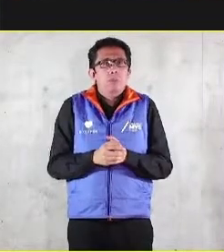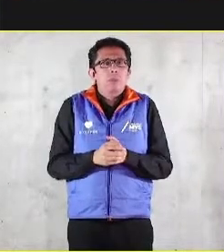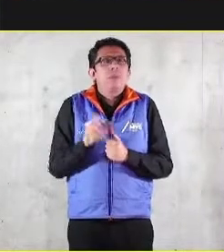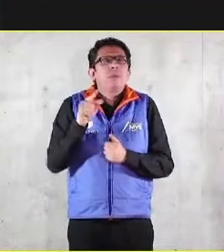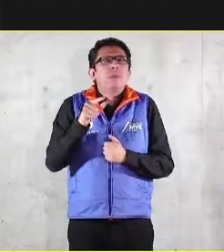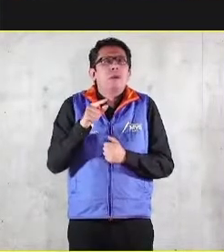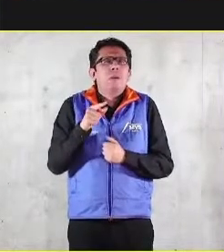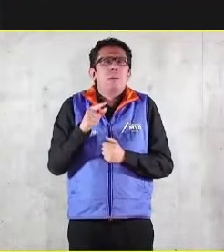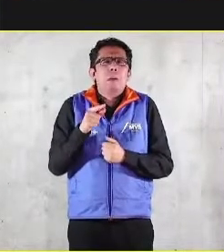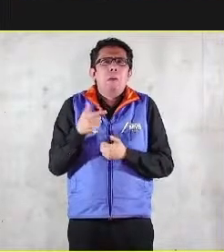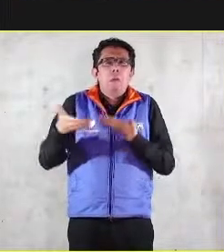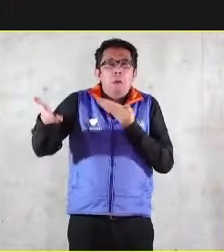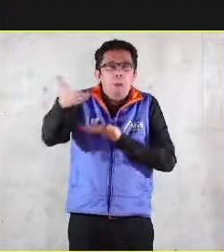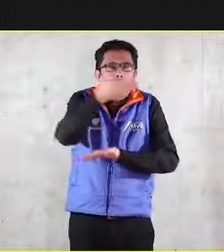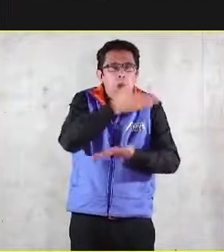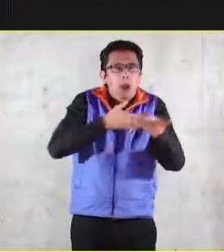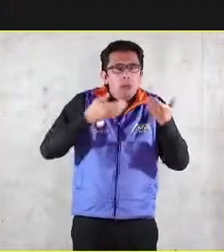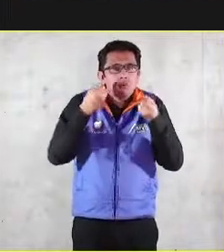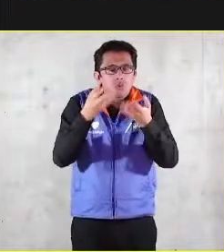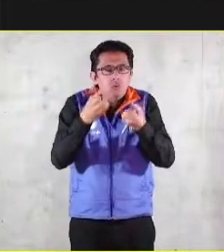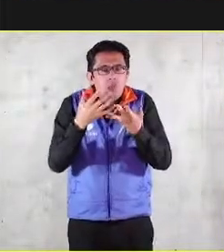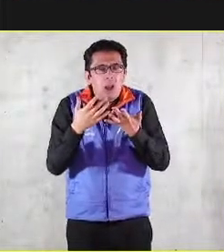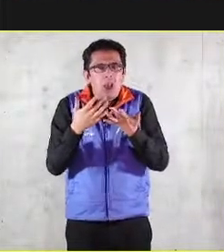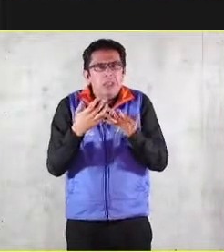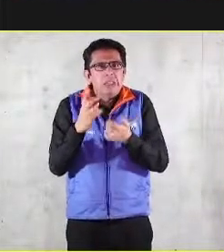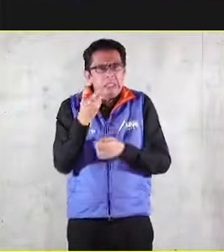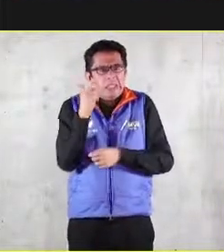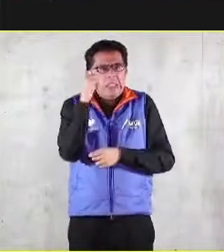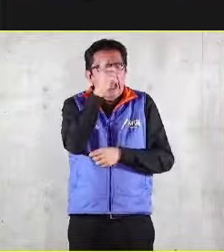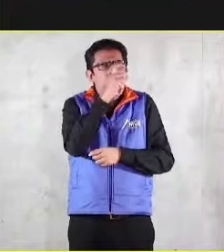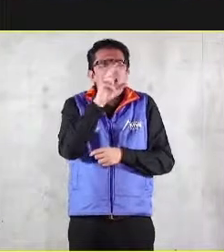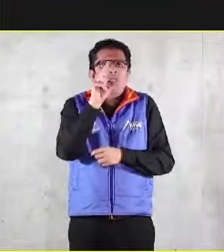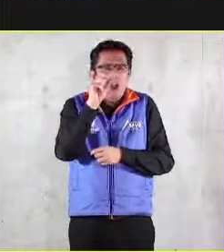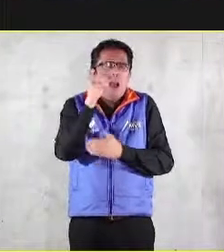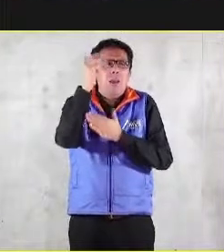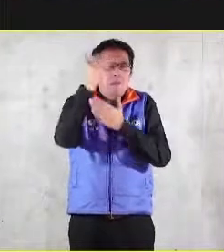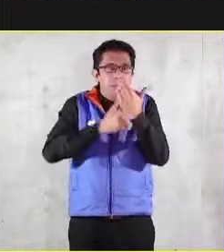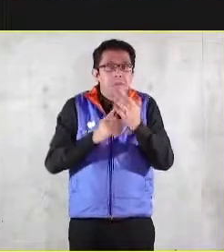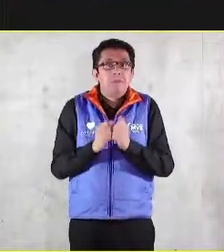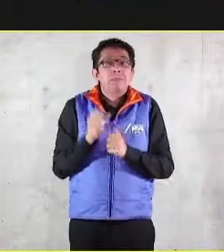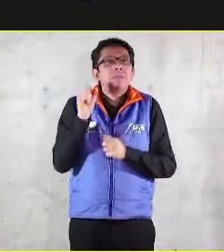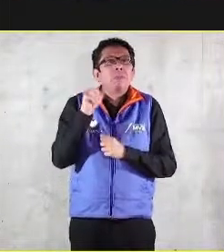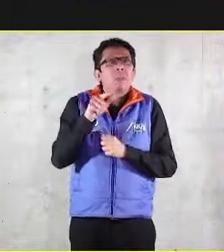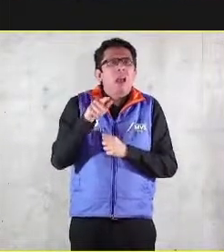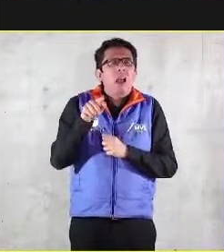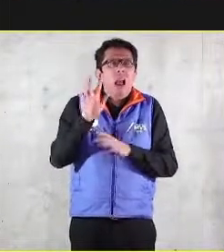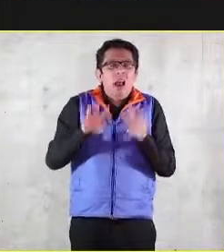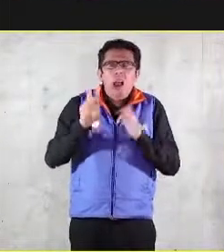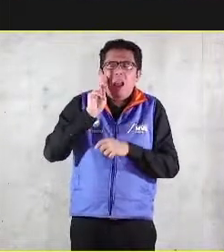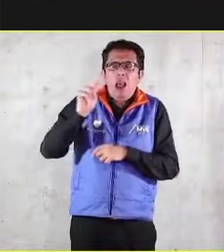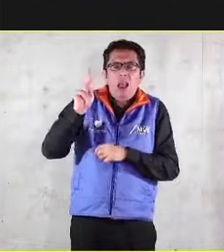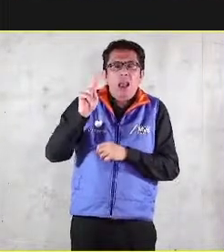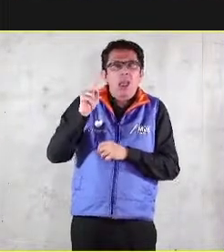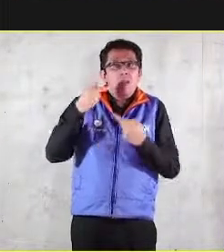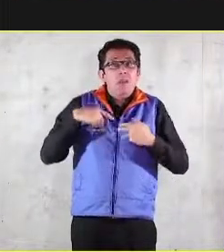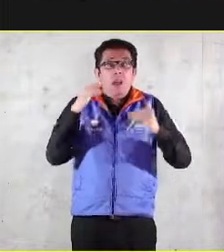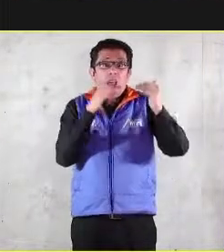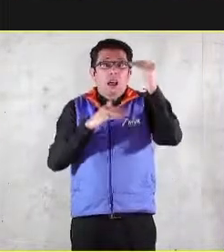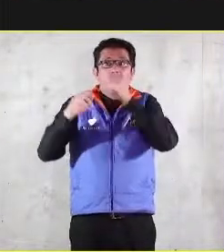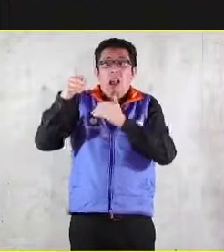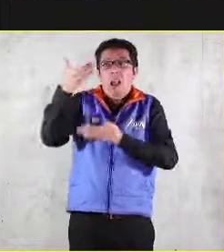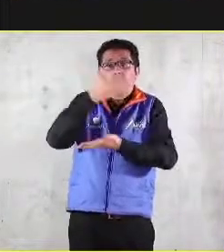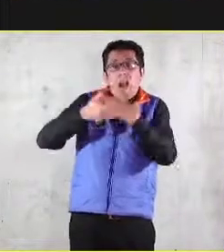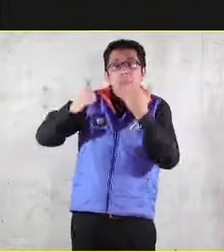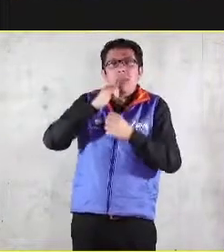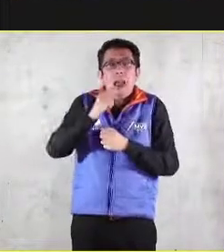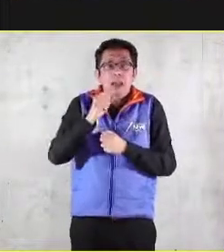normalmente cuando hablamos del destino universal de los bienes vemos hacia arriba ¿no? aquellos de arriba que no comparten pues no esto también y es muy